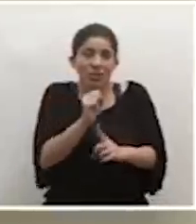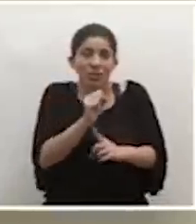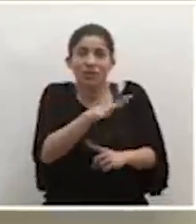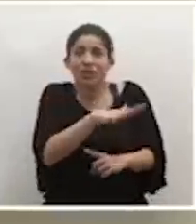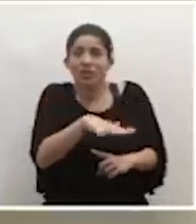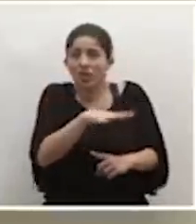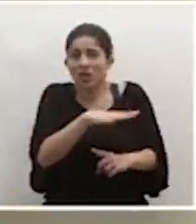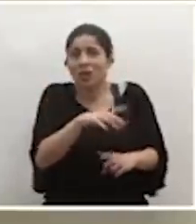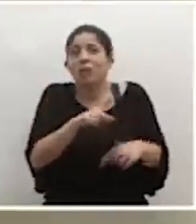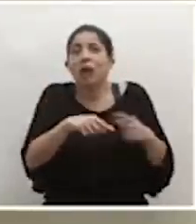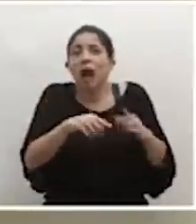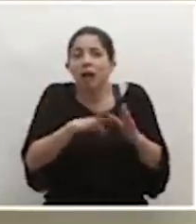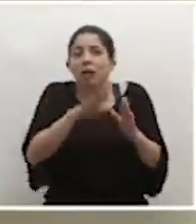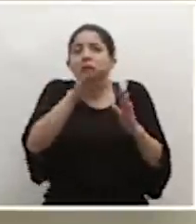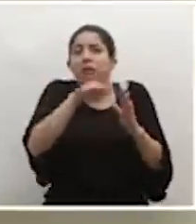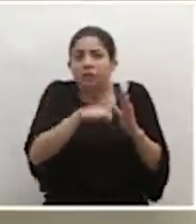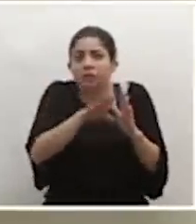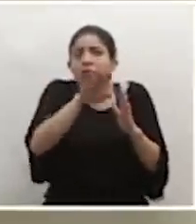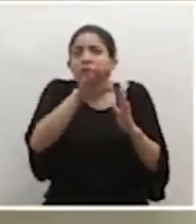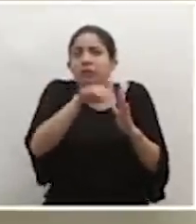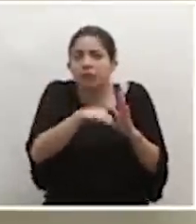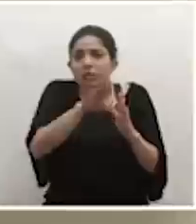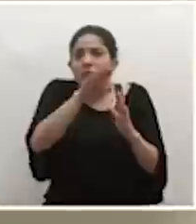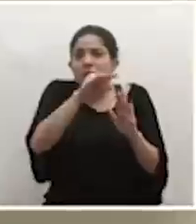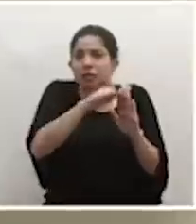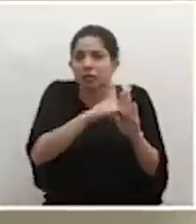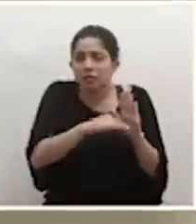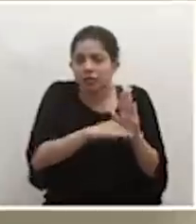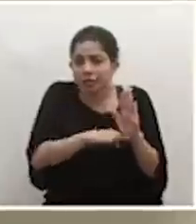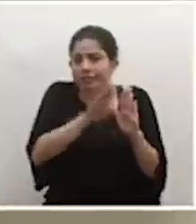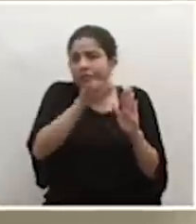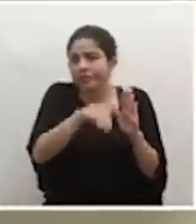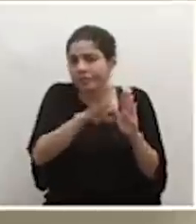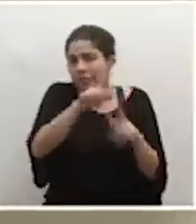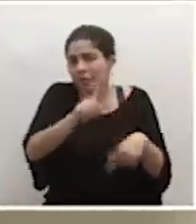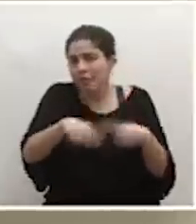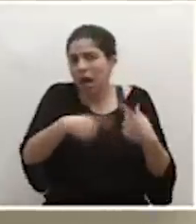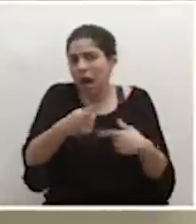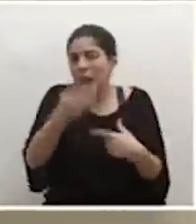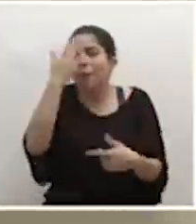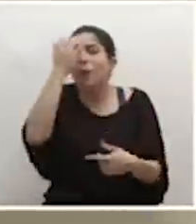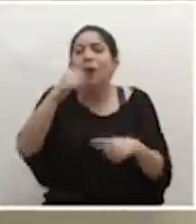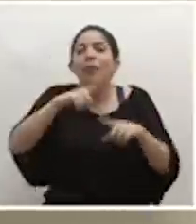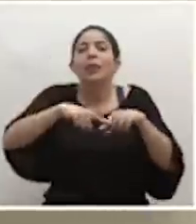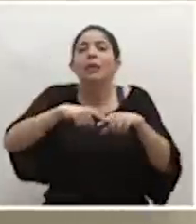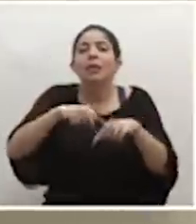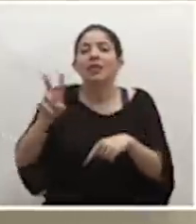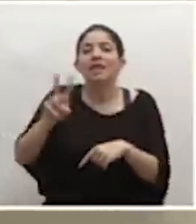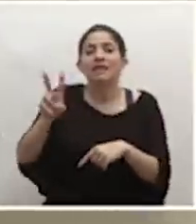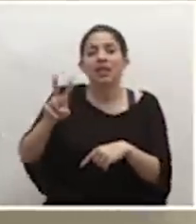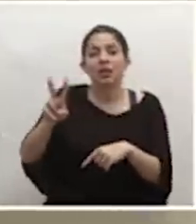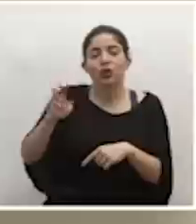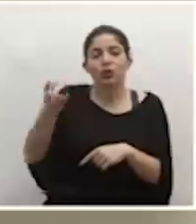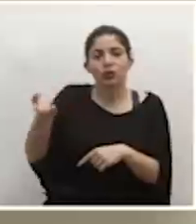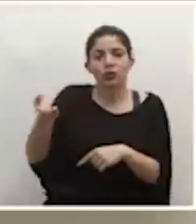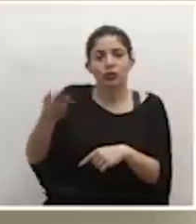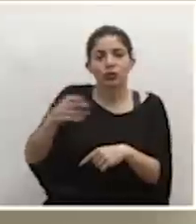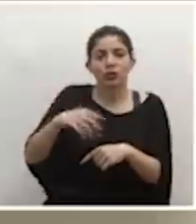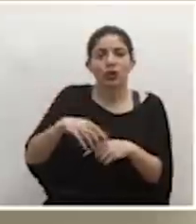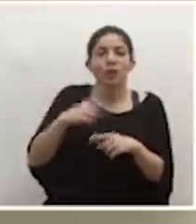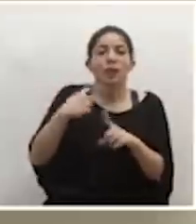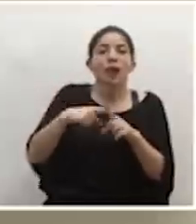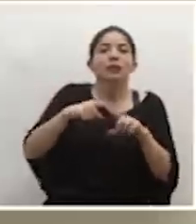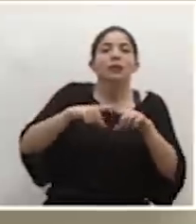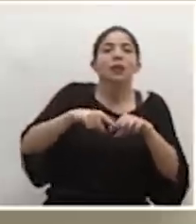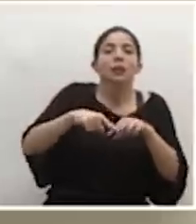vamos a estar yendo y viniendo en cuanto a las medidas que se deben tomar justamente por el comportamiento del virus y eventualmente lo que puede